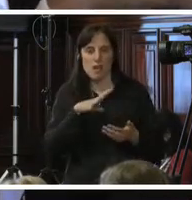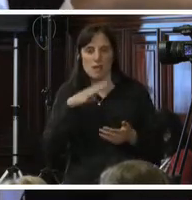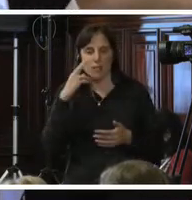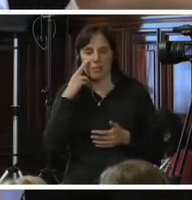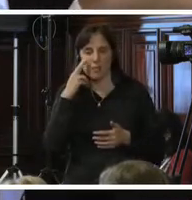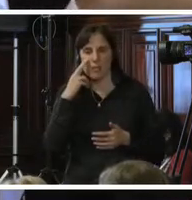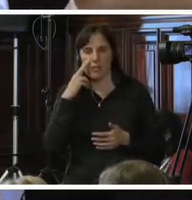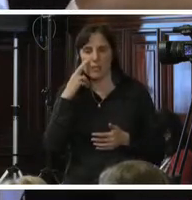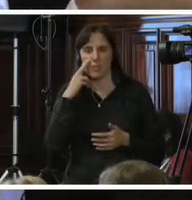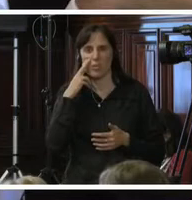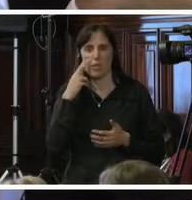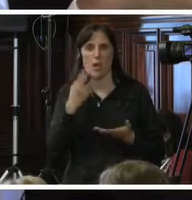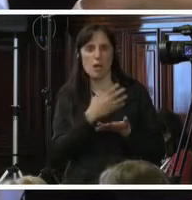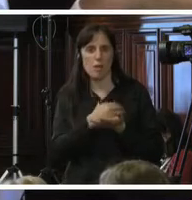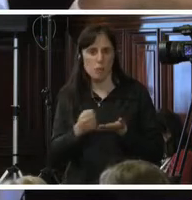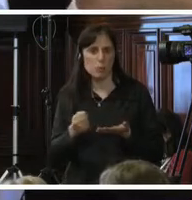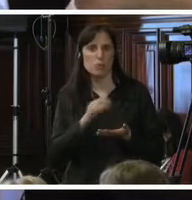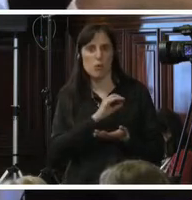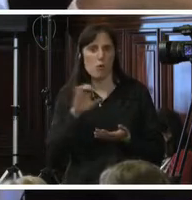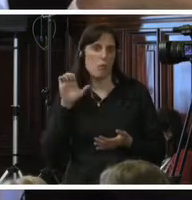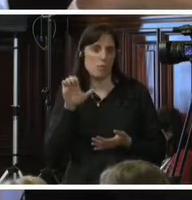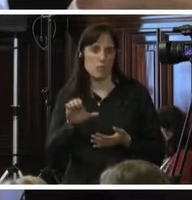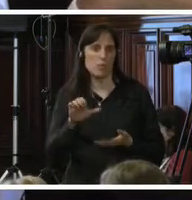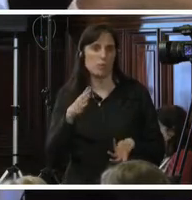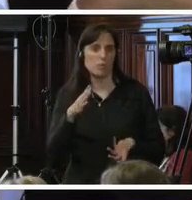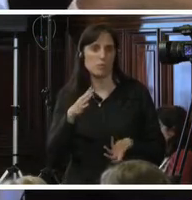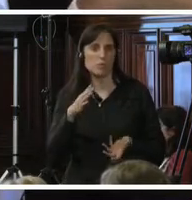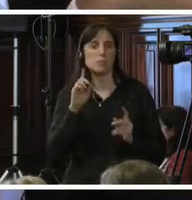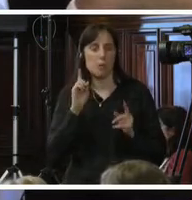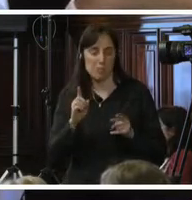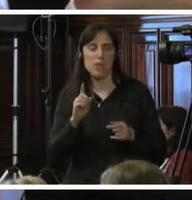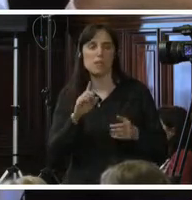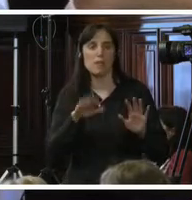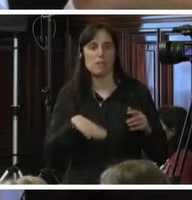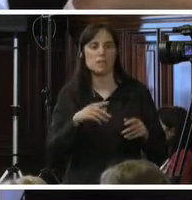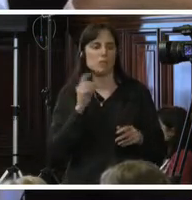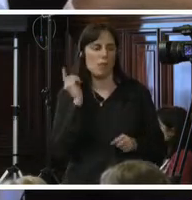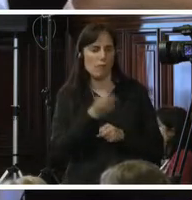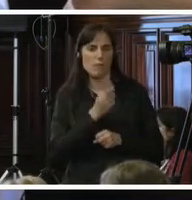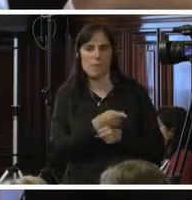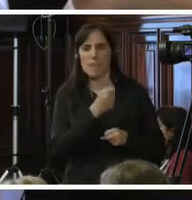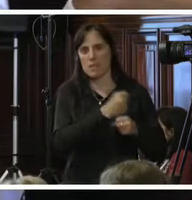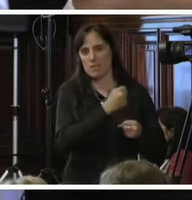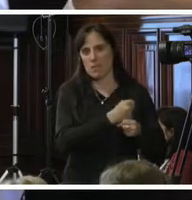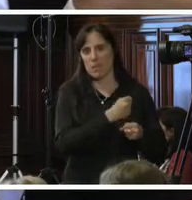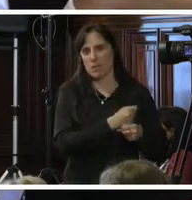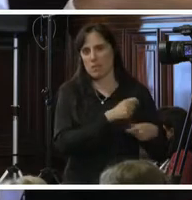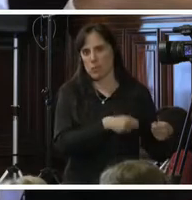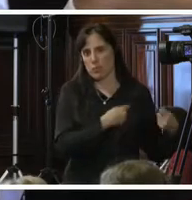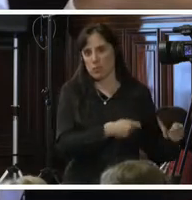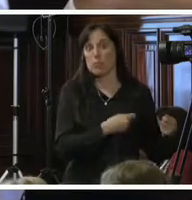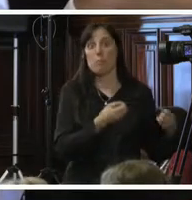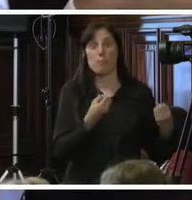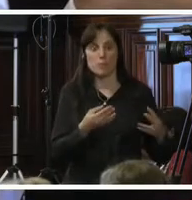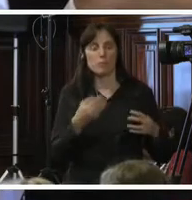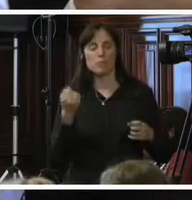objeto de tráfico ilícito, se vean expuestos al abuso y la explotación, incluida la trata de personas. No en vano, se hace un llamado a realizar este